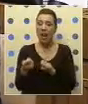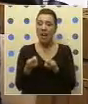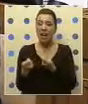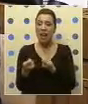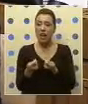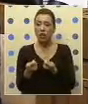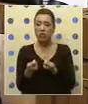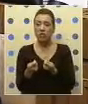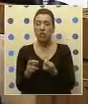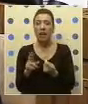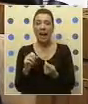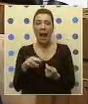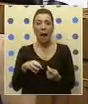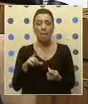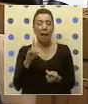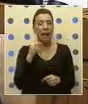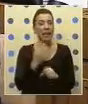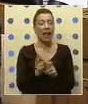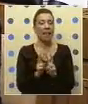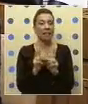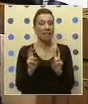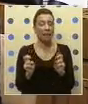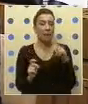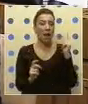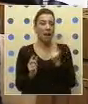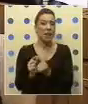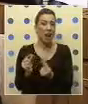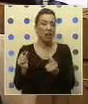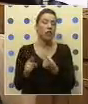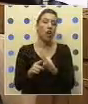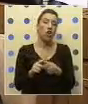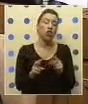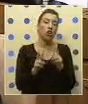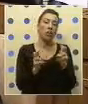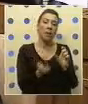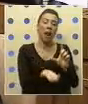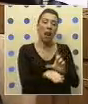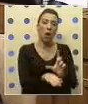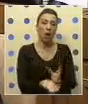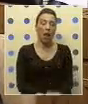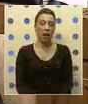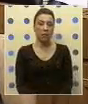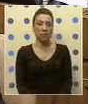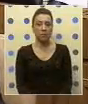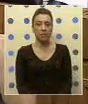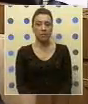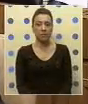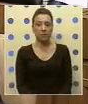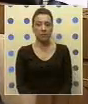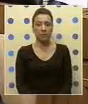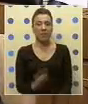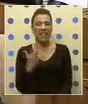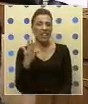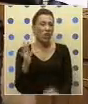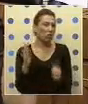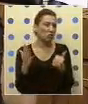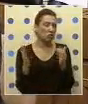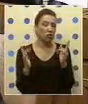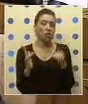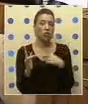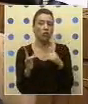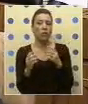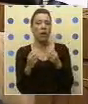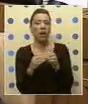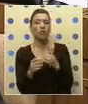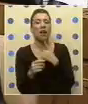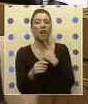ramal en que hubiesen temas de carácter nacional y otros temas de la localidad. Quinto o sexto, no voy a renunciar a la